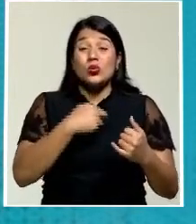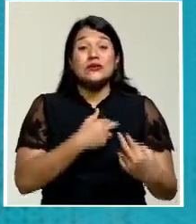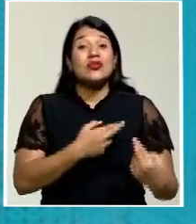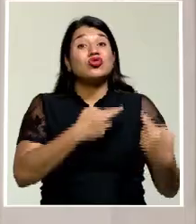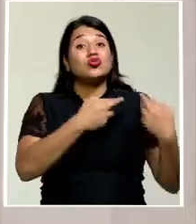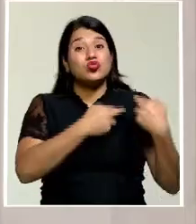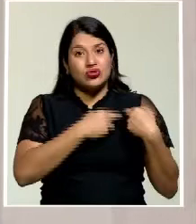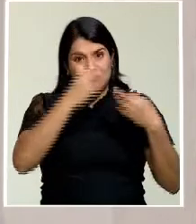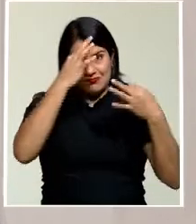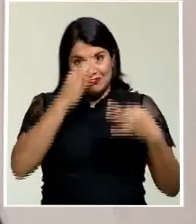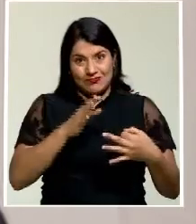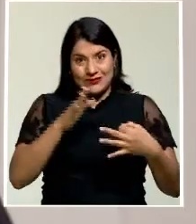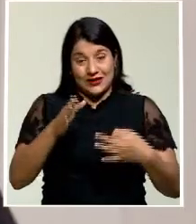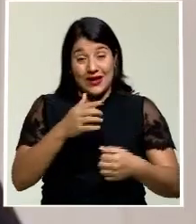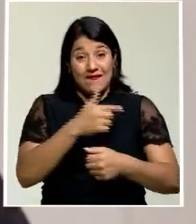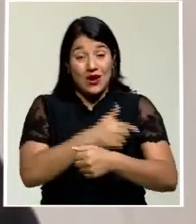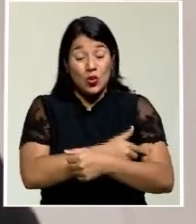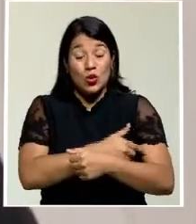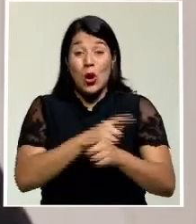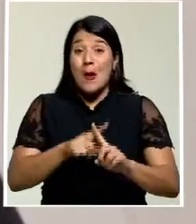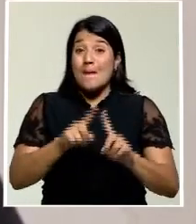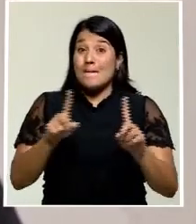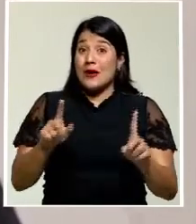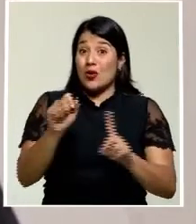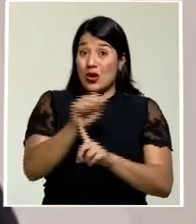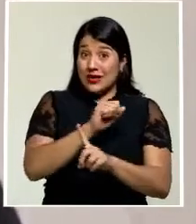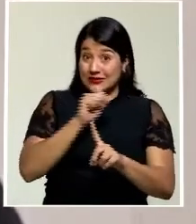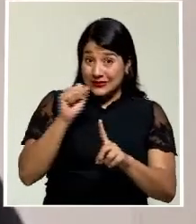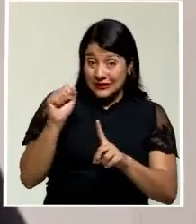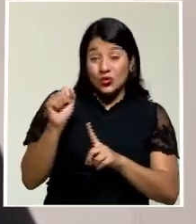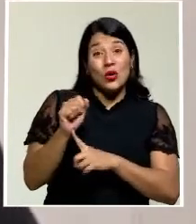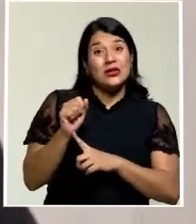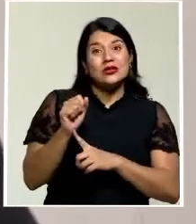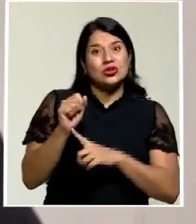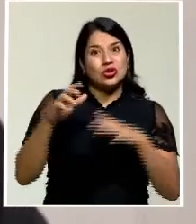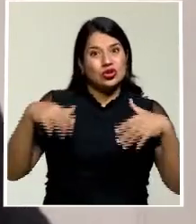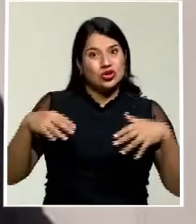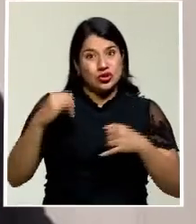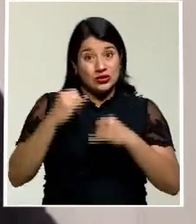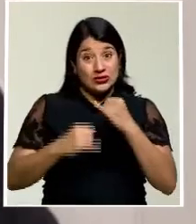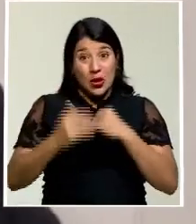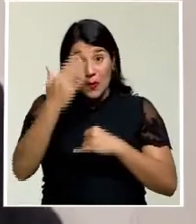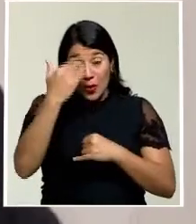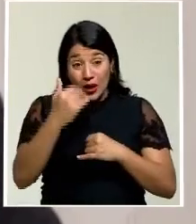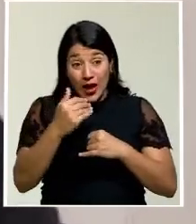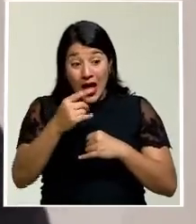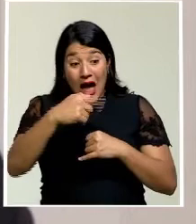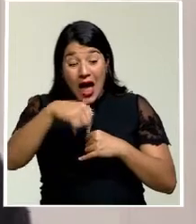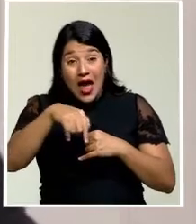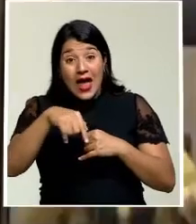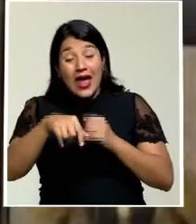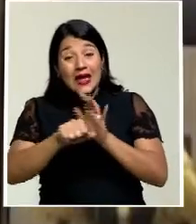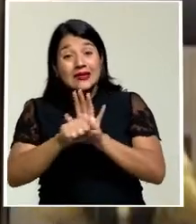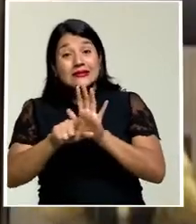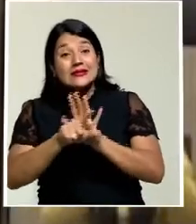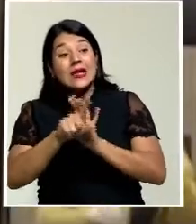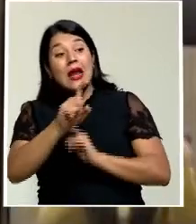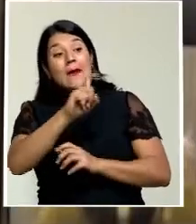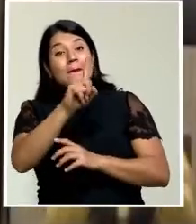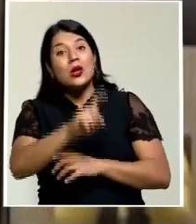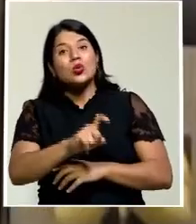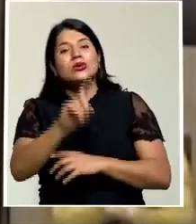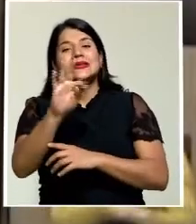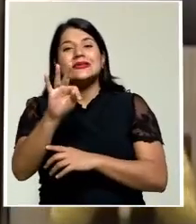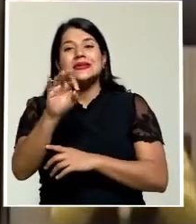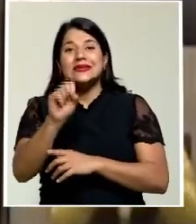vacunarnos. Sin embargo, la situación no queda en este llamado, pues el Directorio Legislativo consultará al Tribunal Supremo